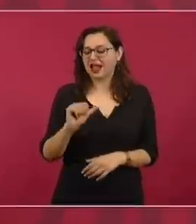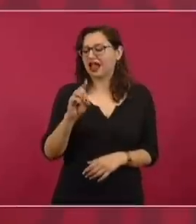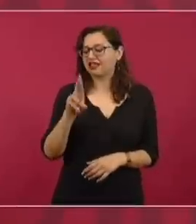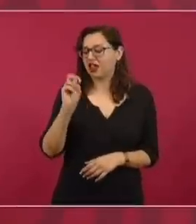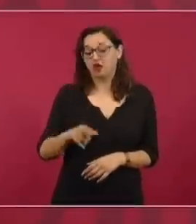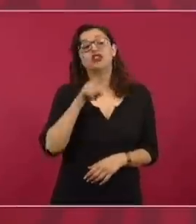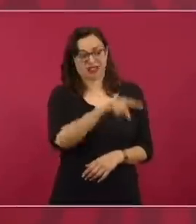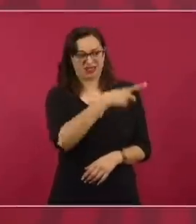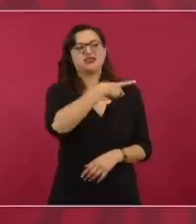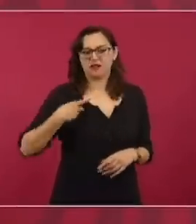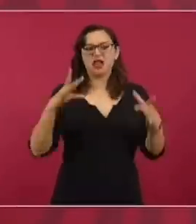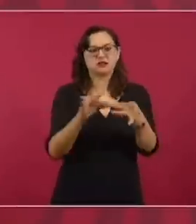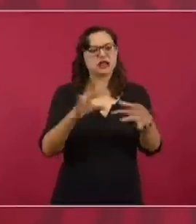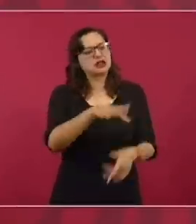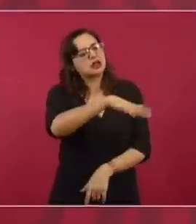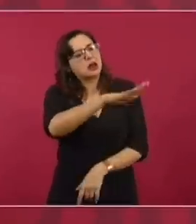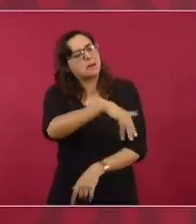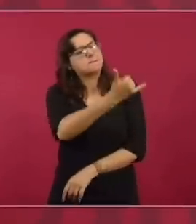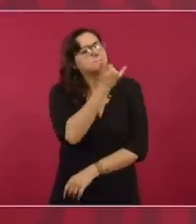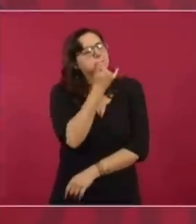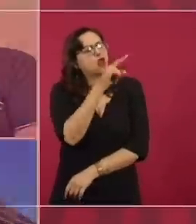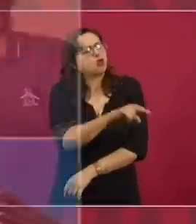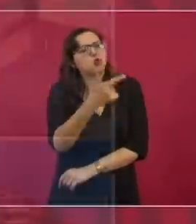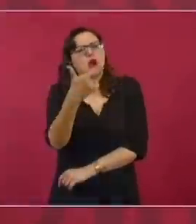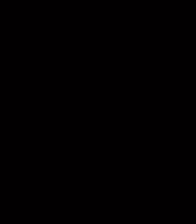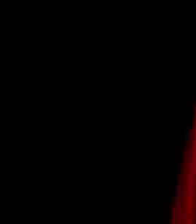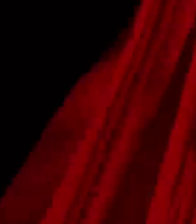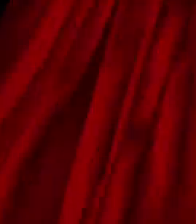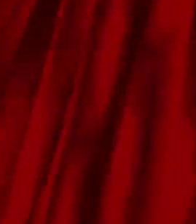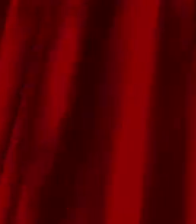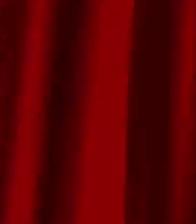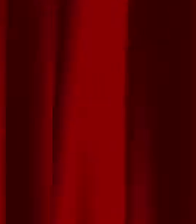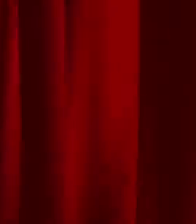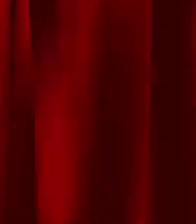explicación de por qué contrató y era su brazo derecho García Luna. de su brazo García